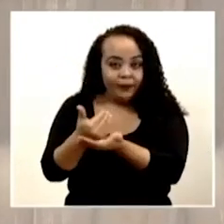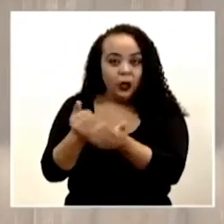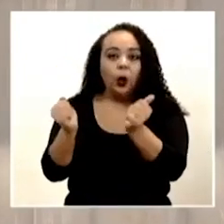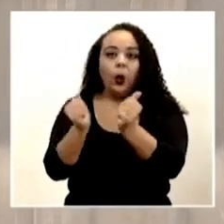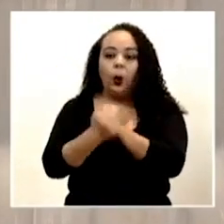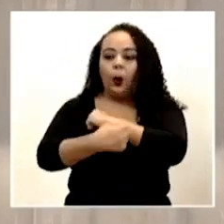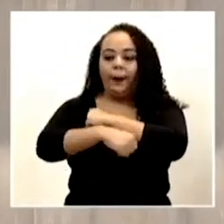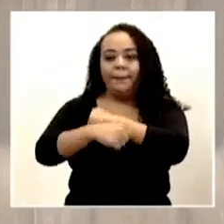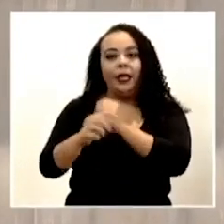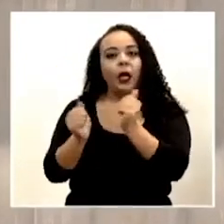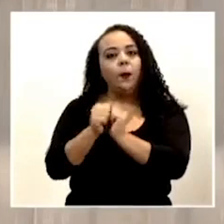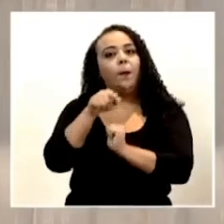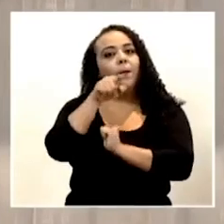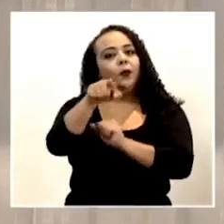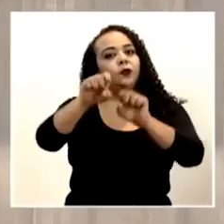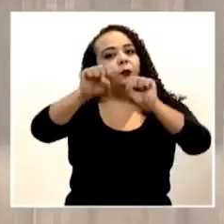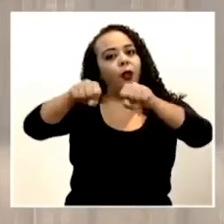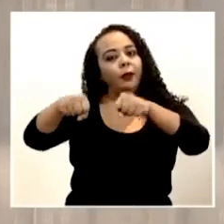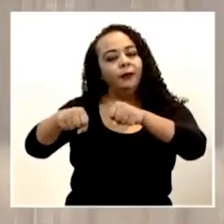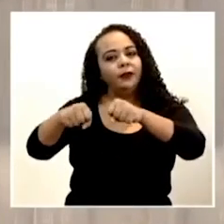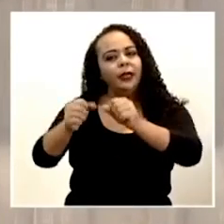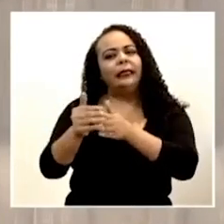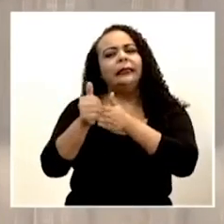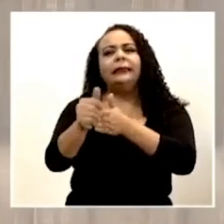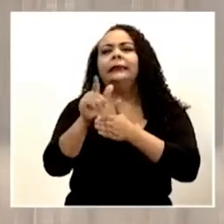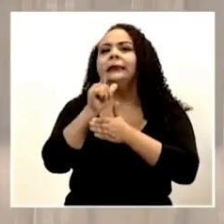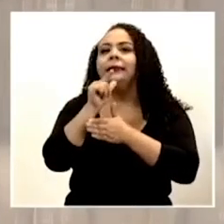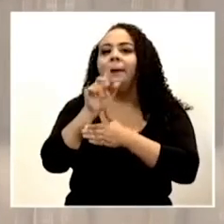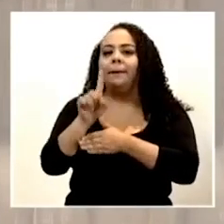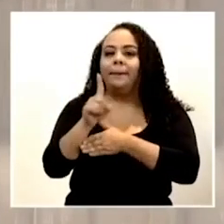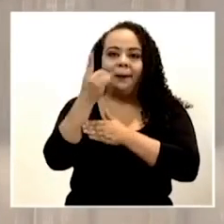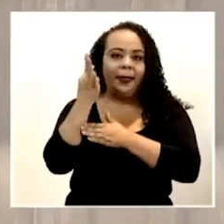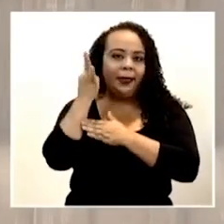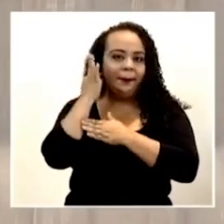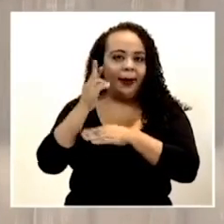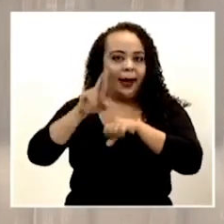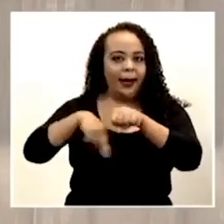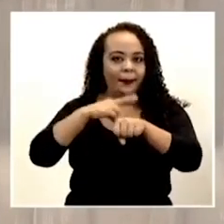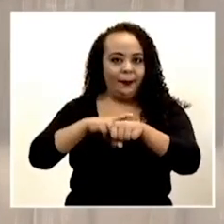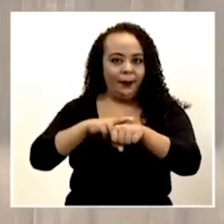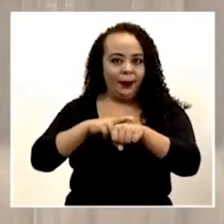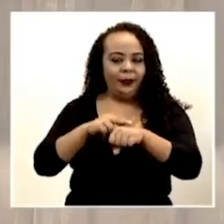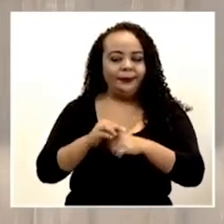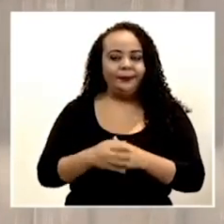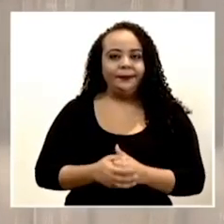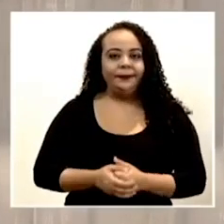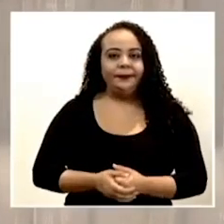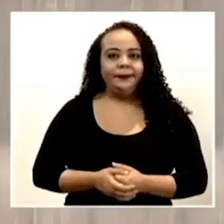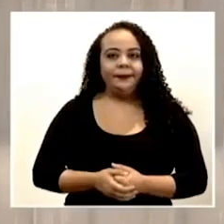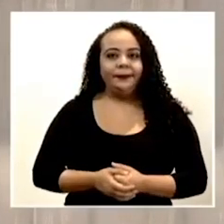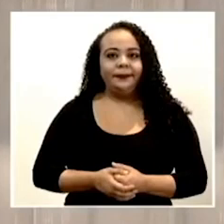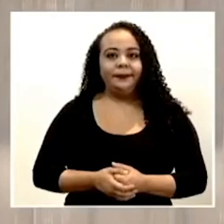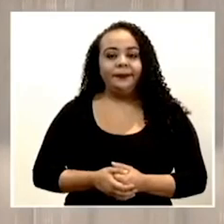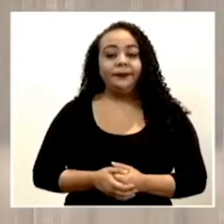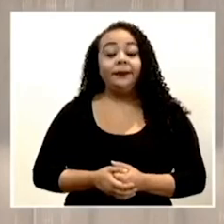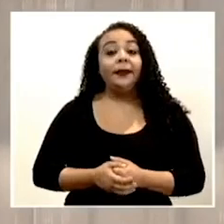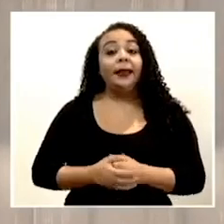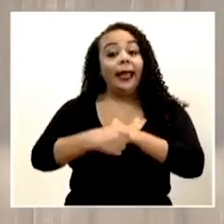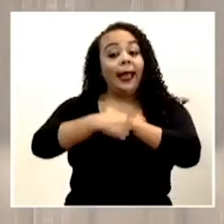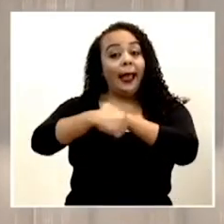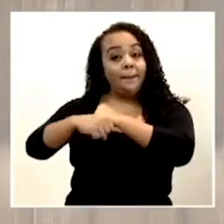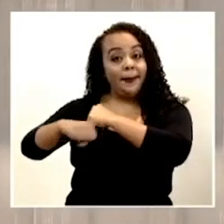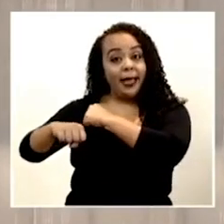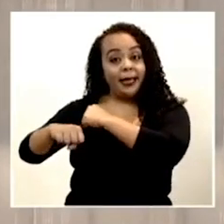campaña con Voz Podemos, liderada por la Primera Dama de la República, Doña Claudia. La campaña